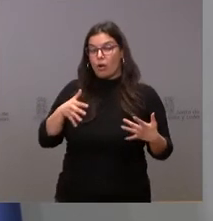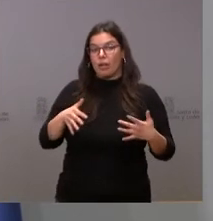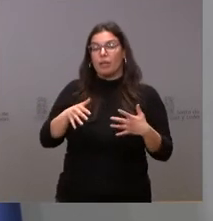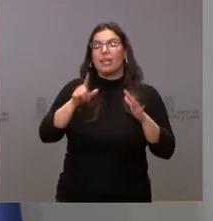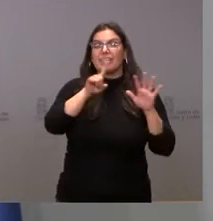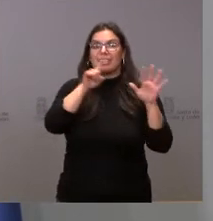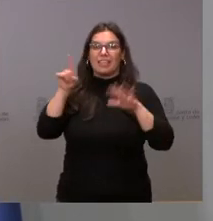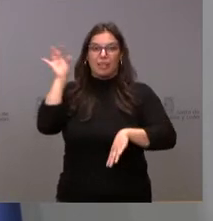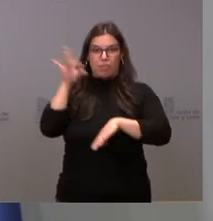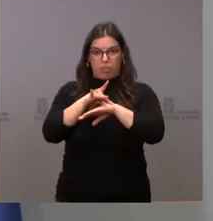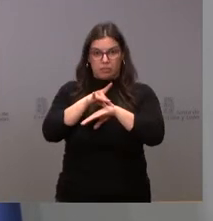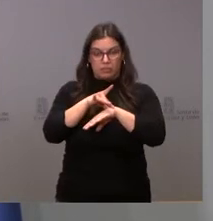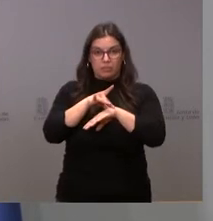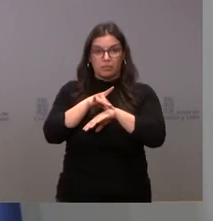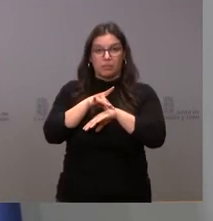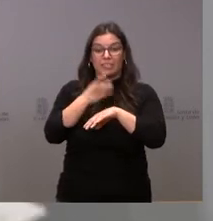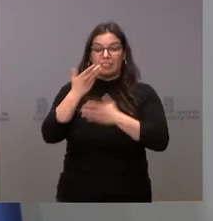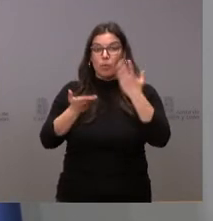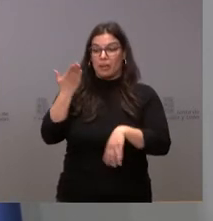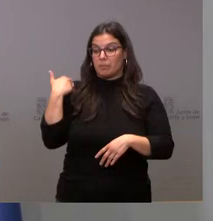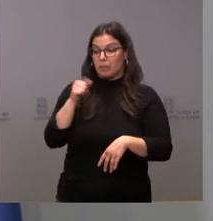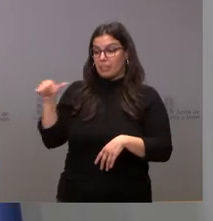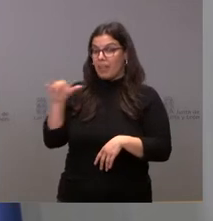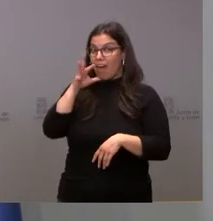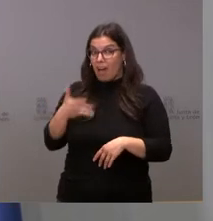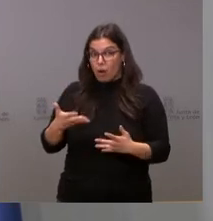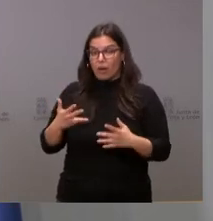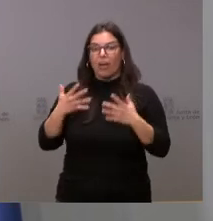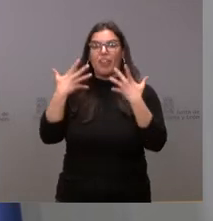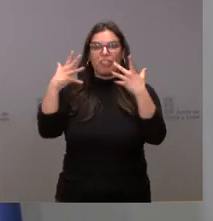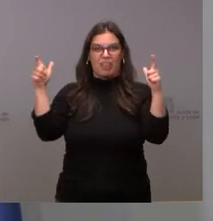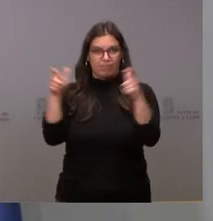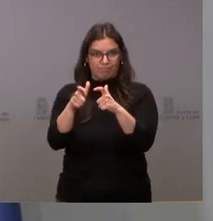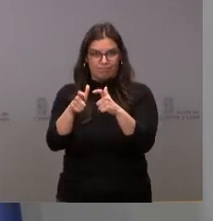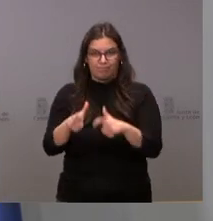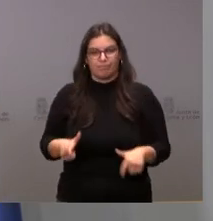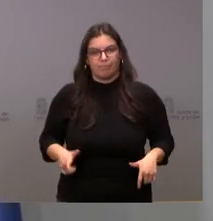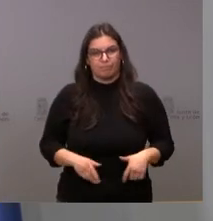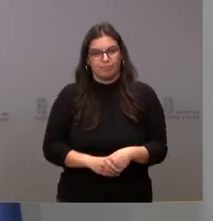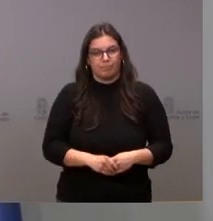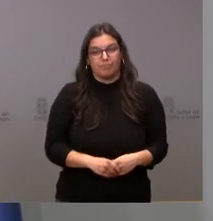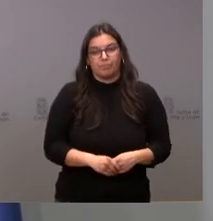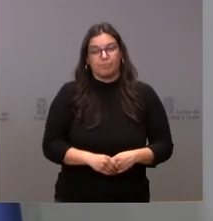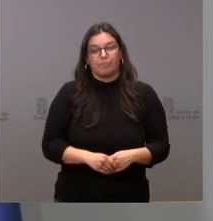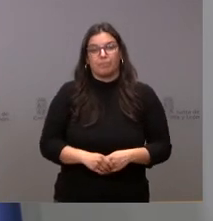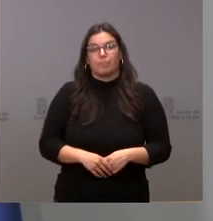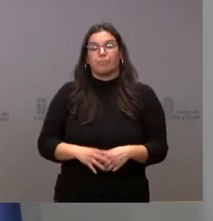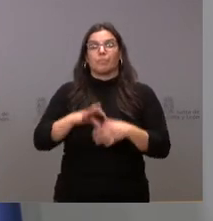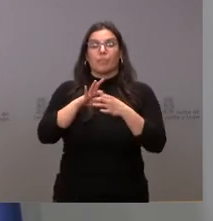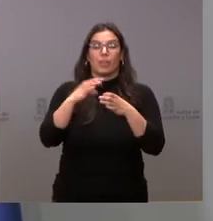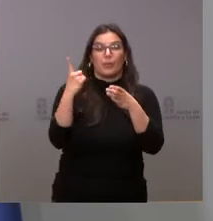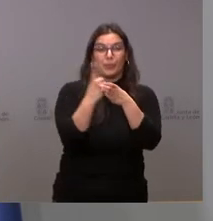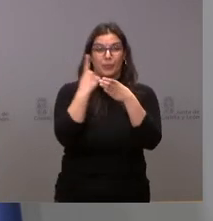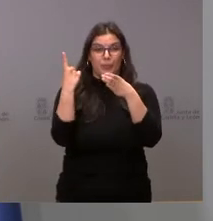pacientes, 10 menos que la semana pasada. En relación con las cuarentenas y